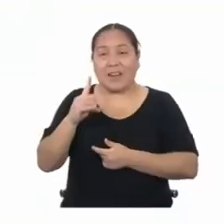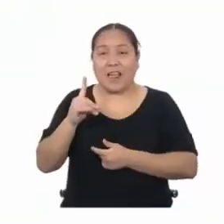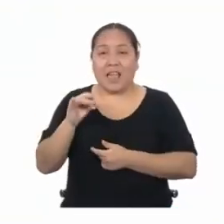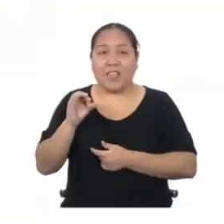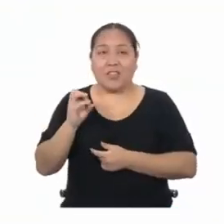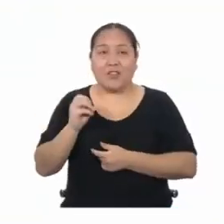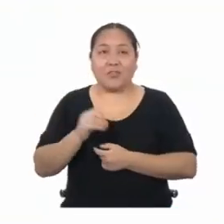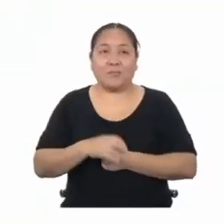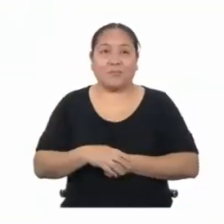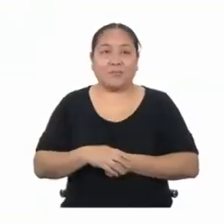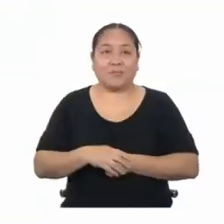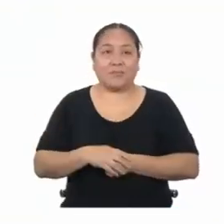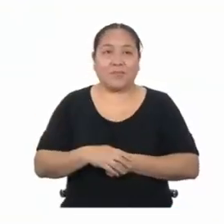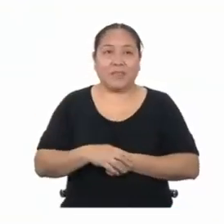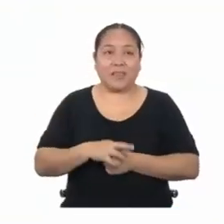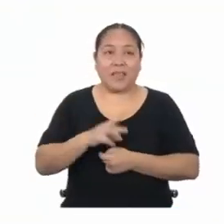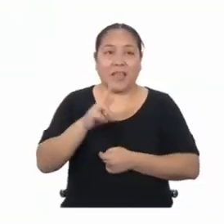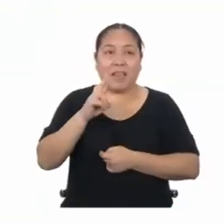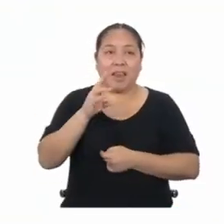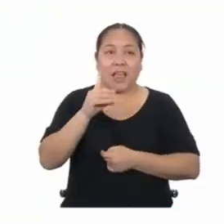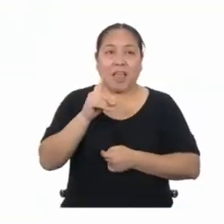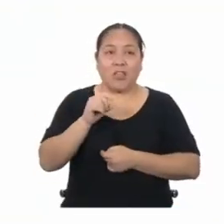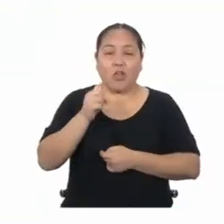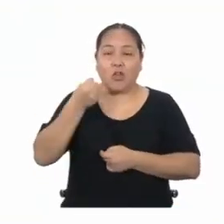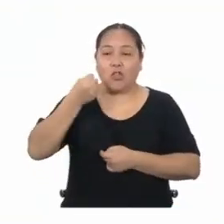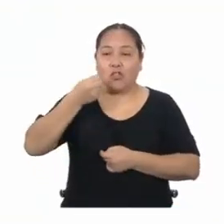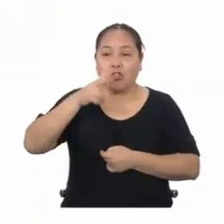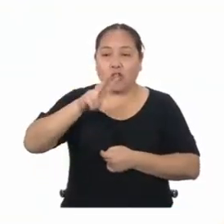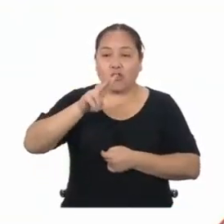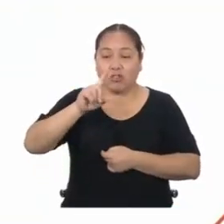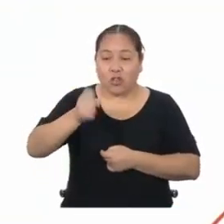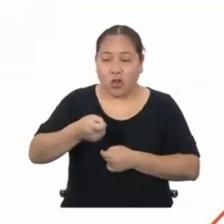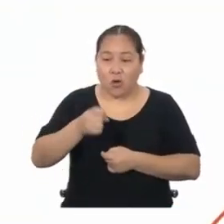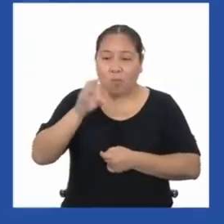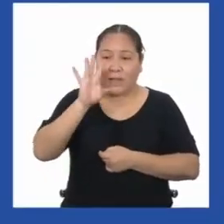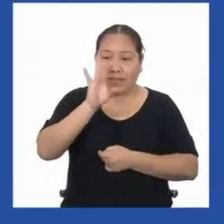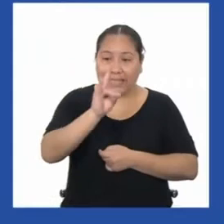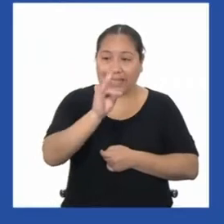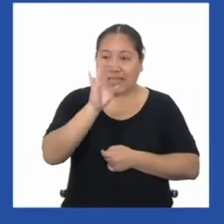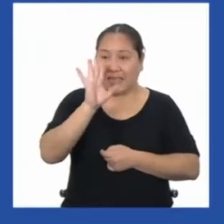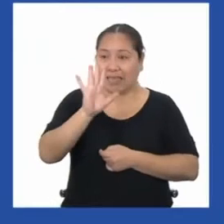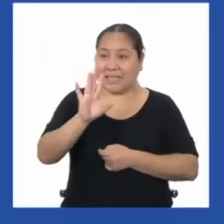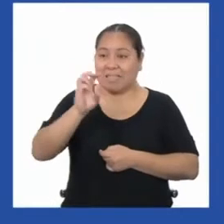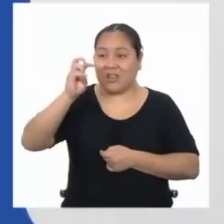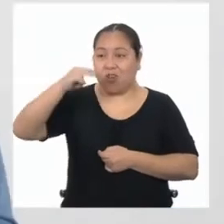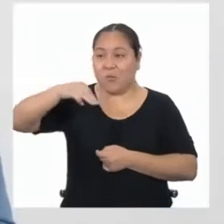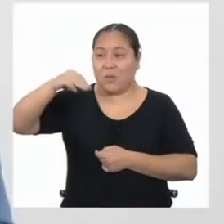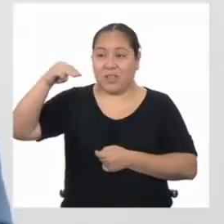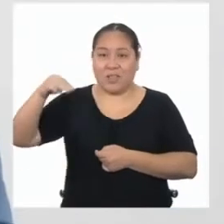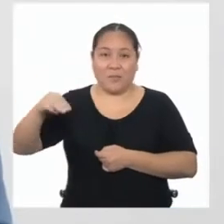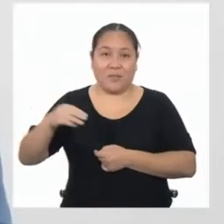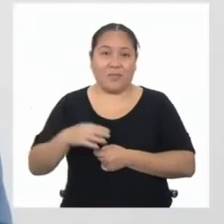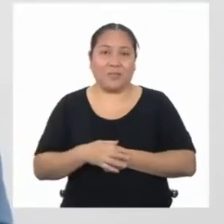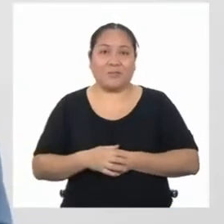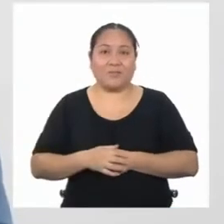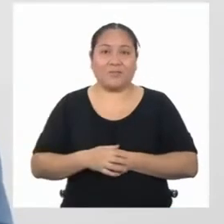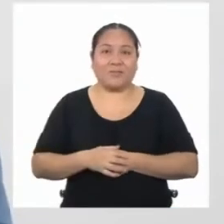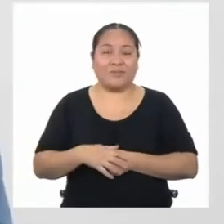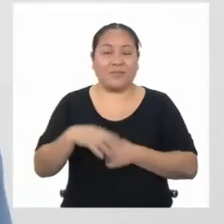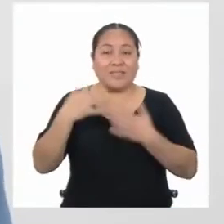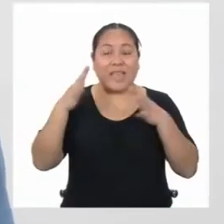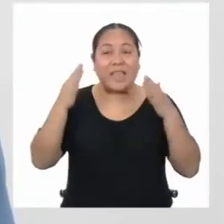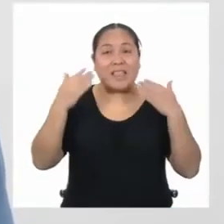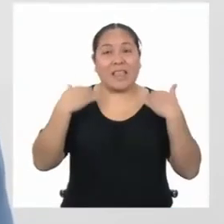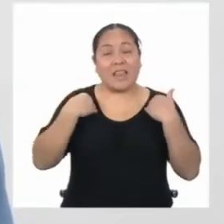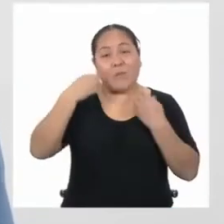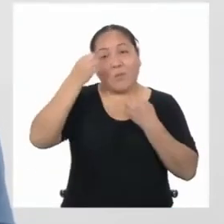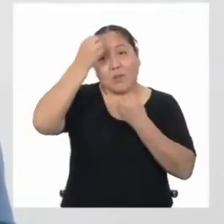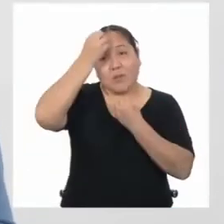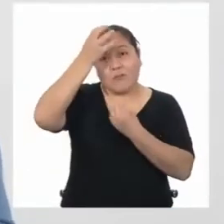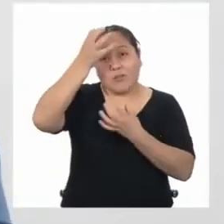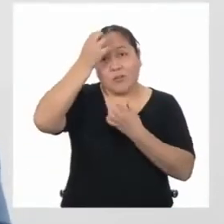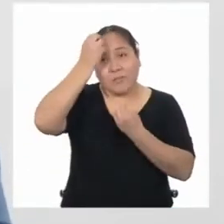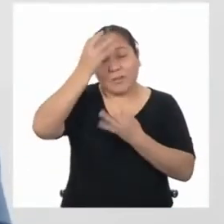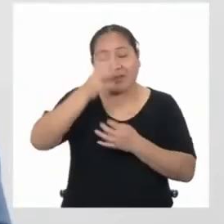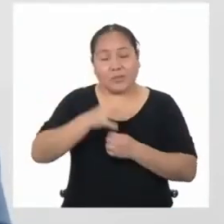El radio es 12,75 milímetros. Ya completamos la información.